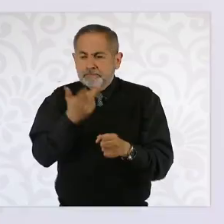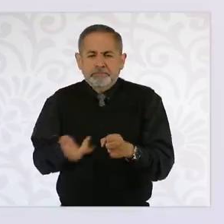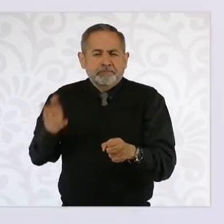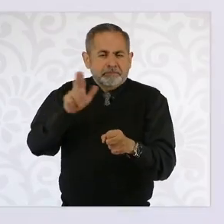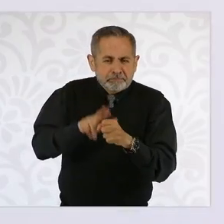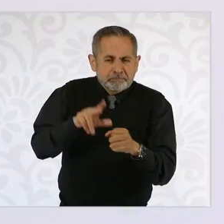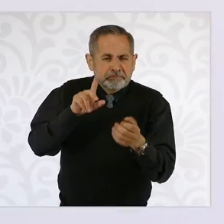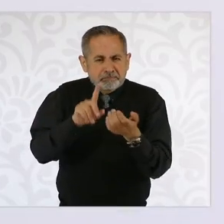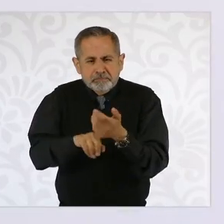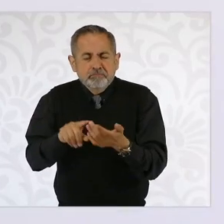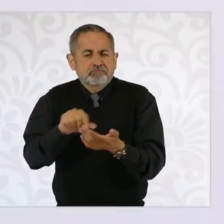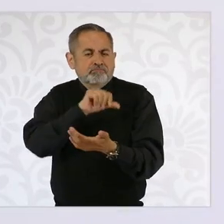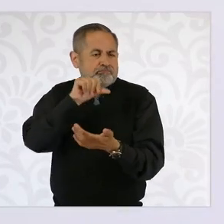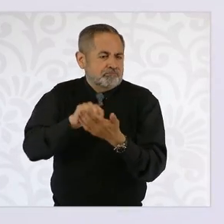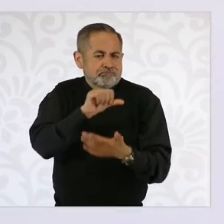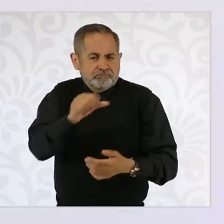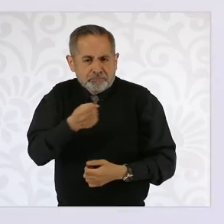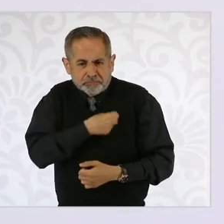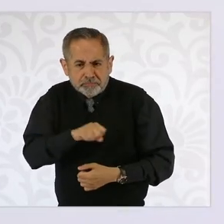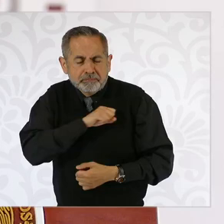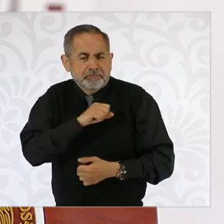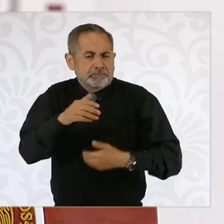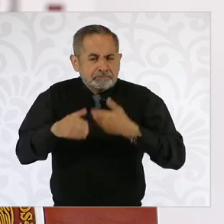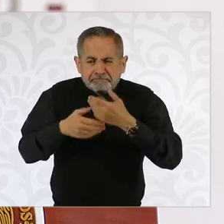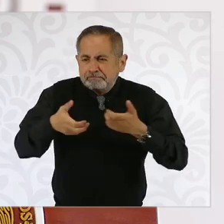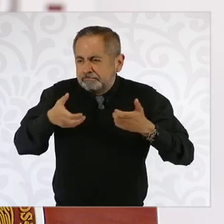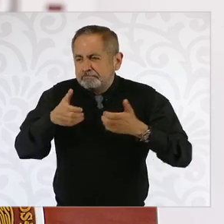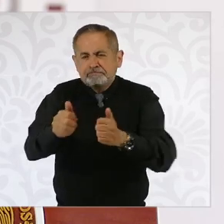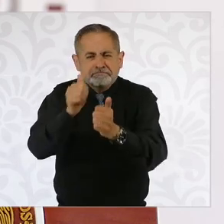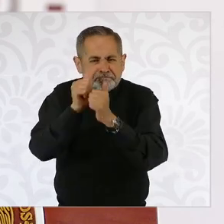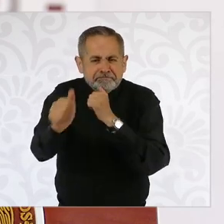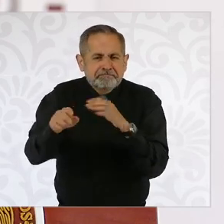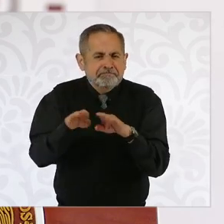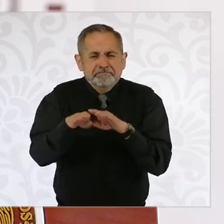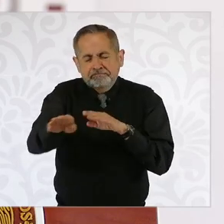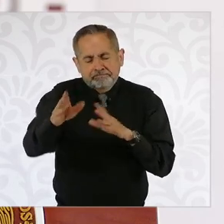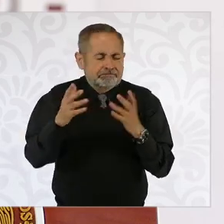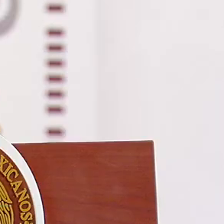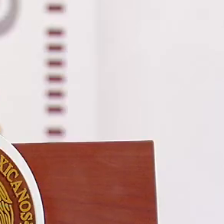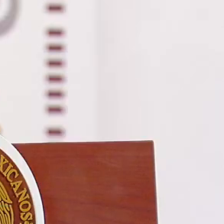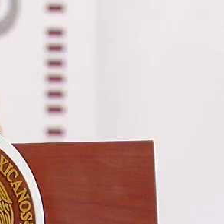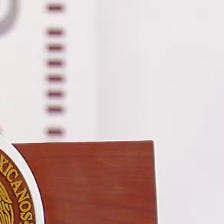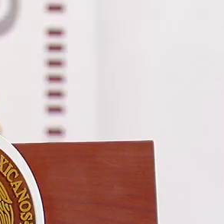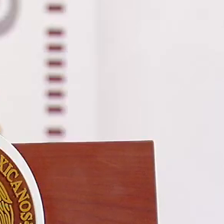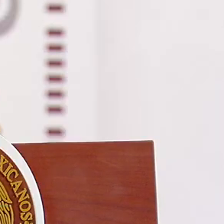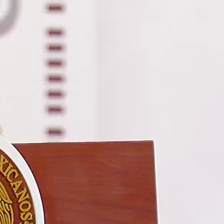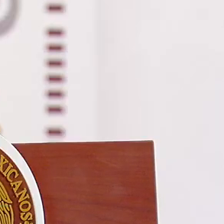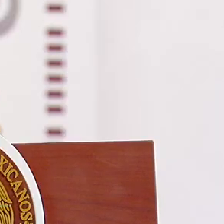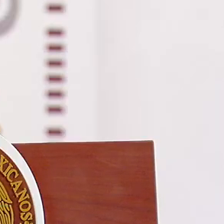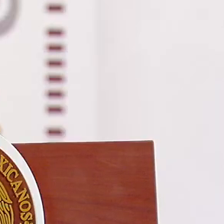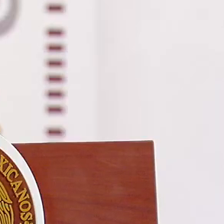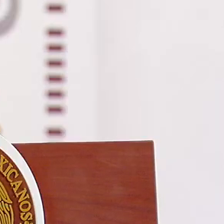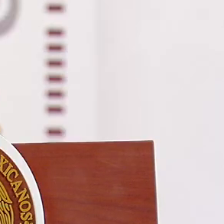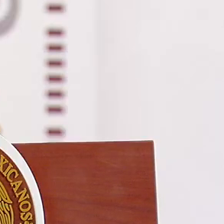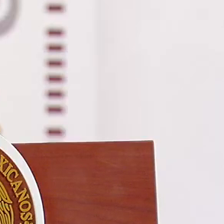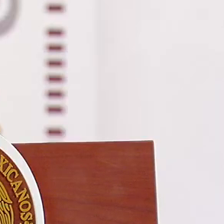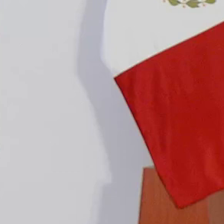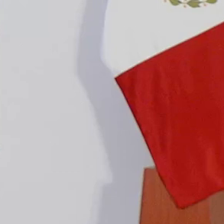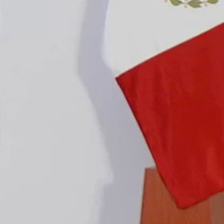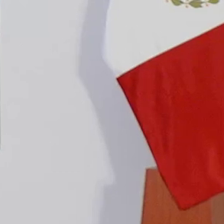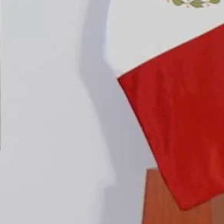Hospitales, centros de salud, carreteras. Entonces, estamos revisando a ver cómo podemos